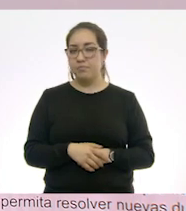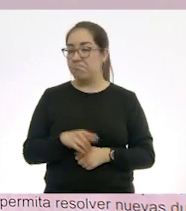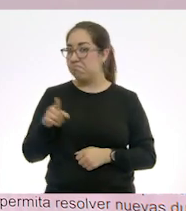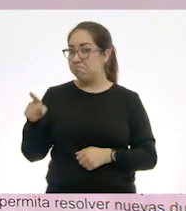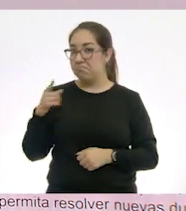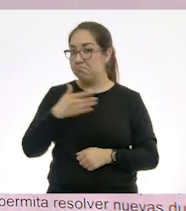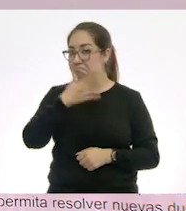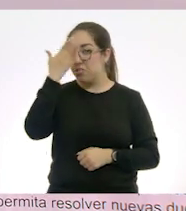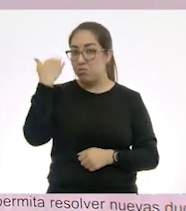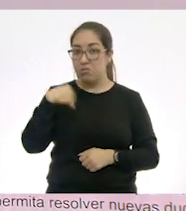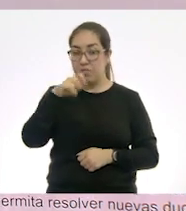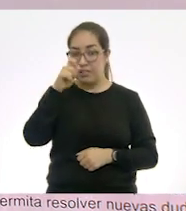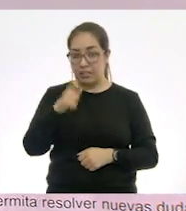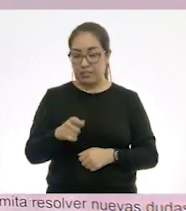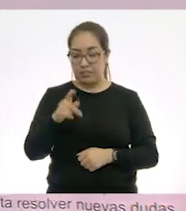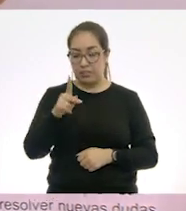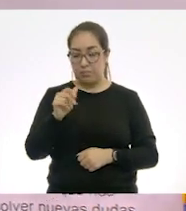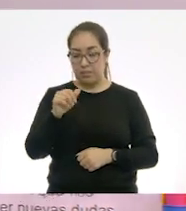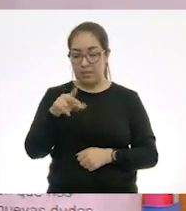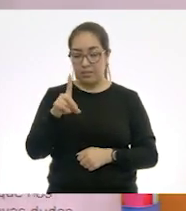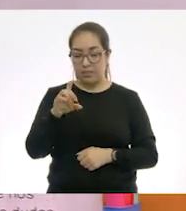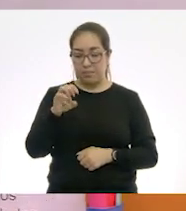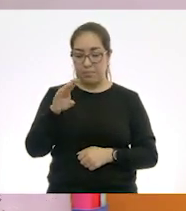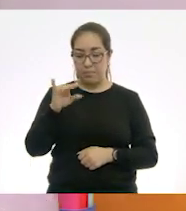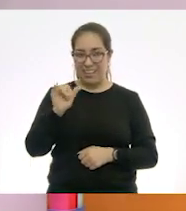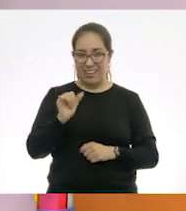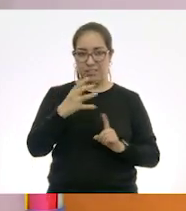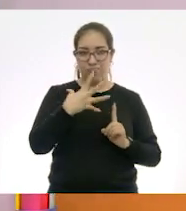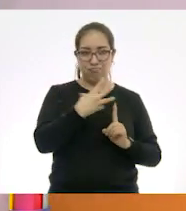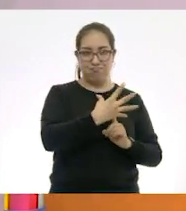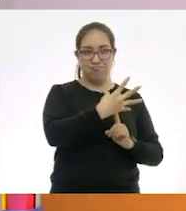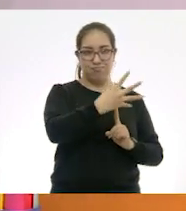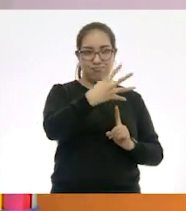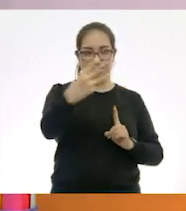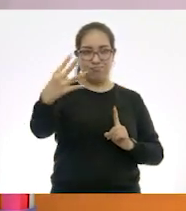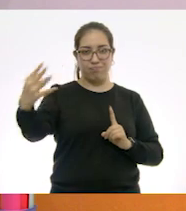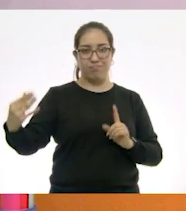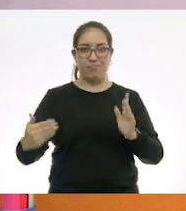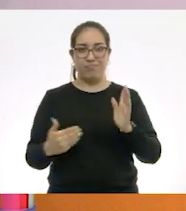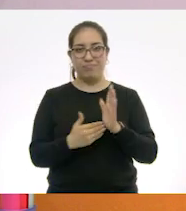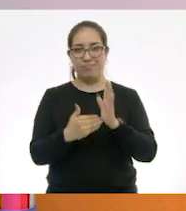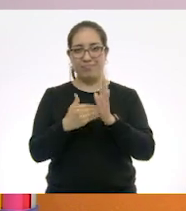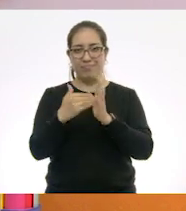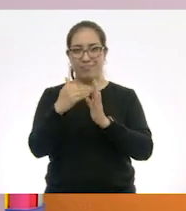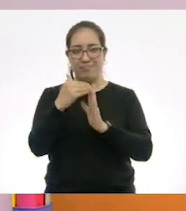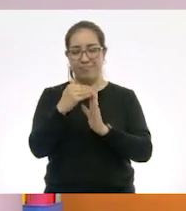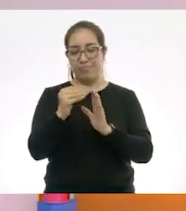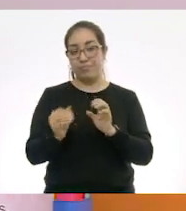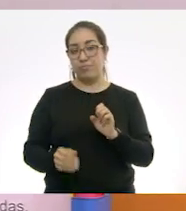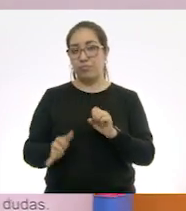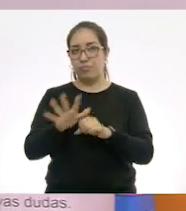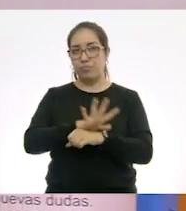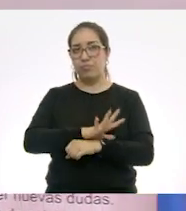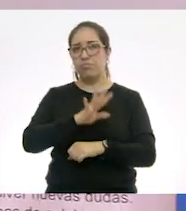o qué es la pandemia del COVID. COVID